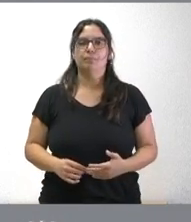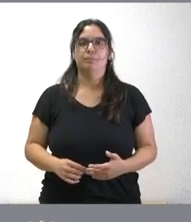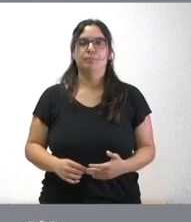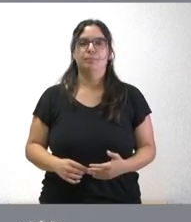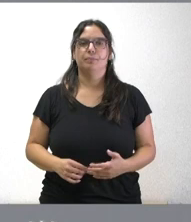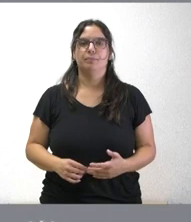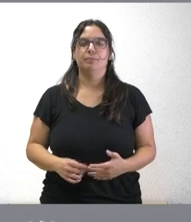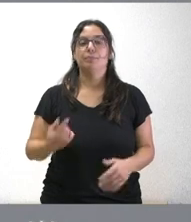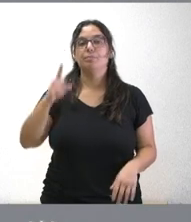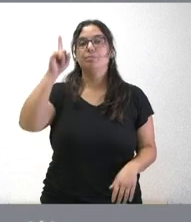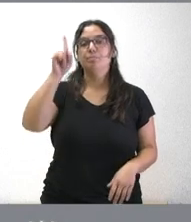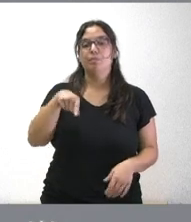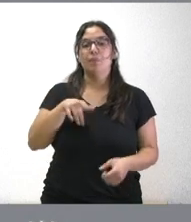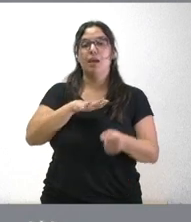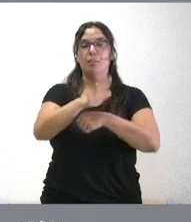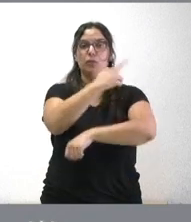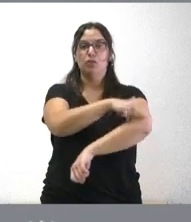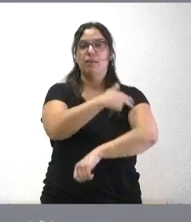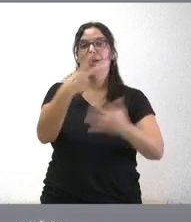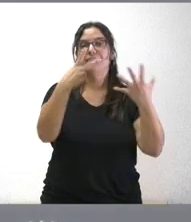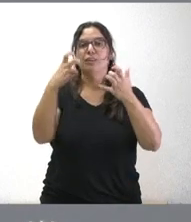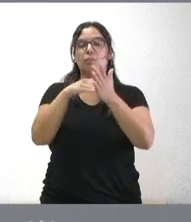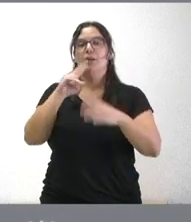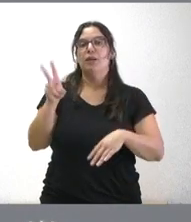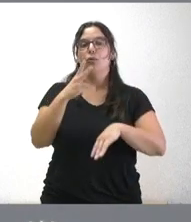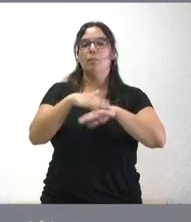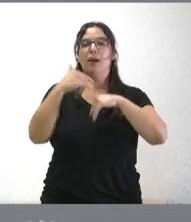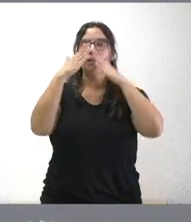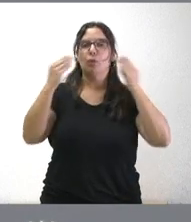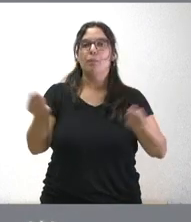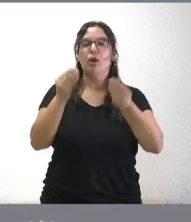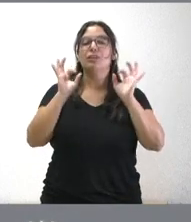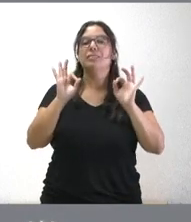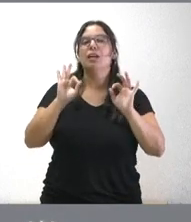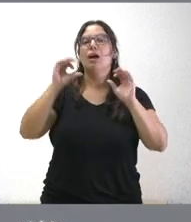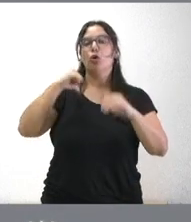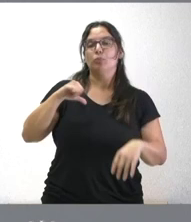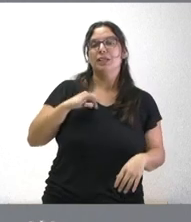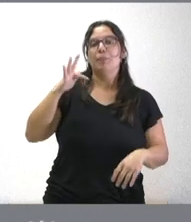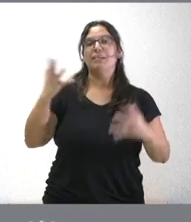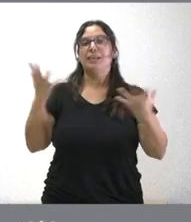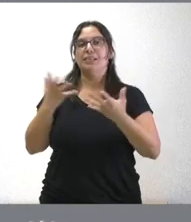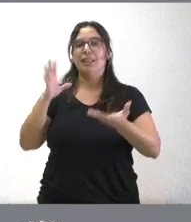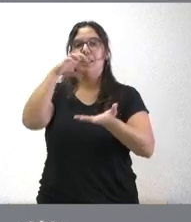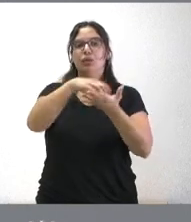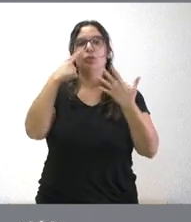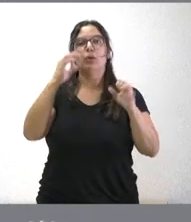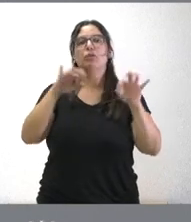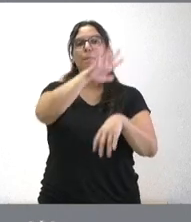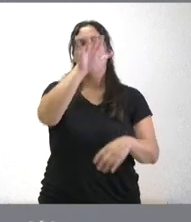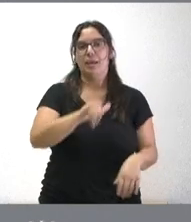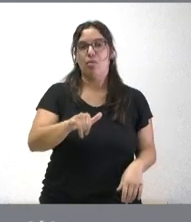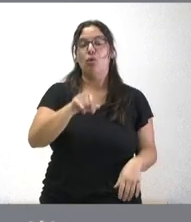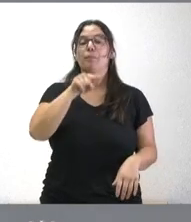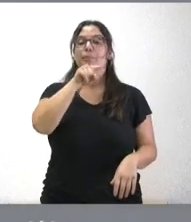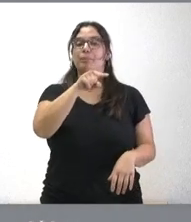Y también, en el ámbito de sanidad, 700.000 euros para mejoras asistenciales en el hospital y las urgencias de atención primaria del Bierzo. Se instalará